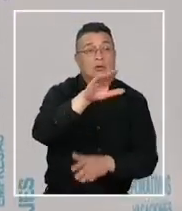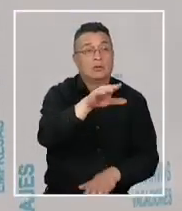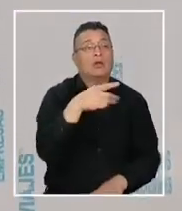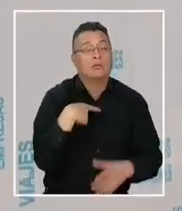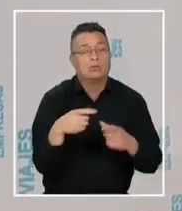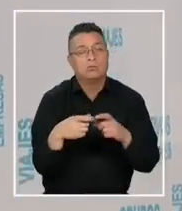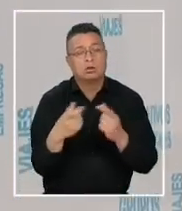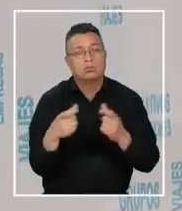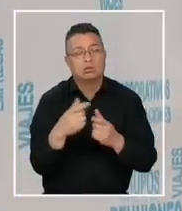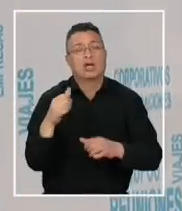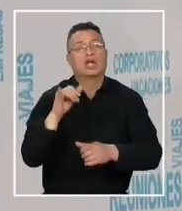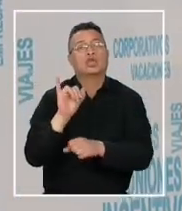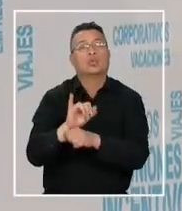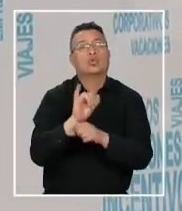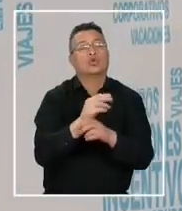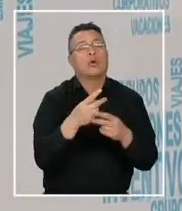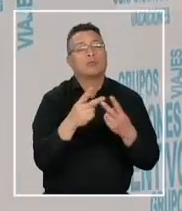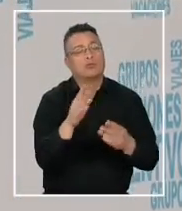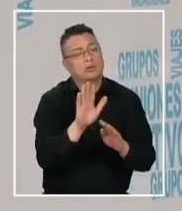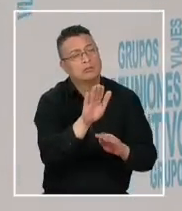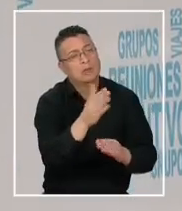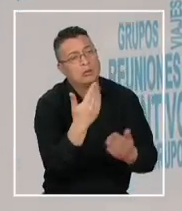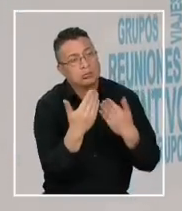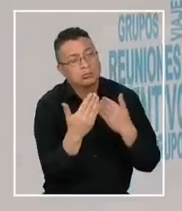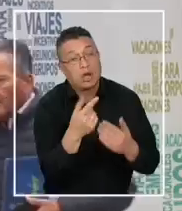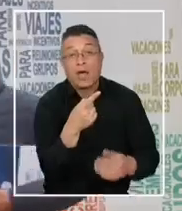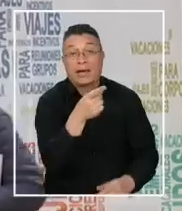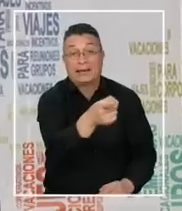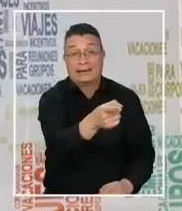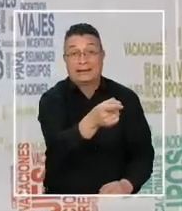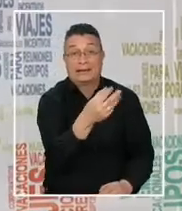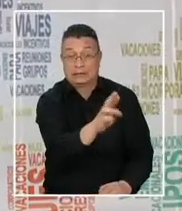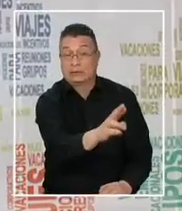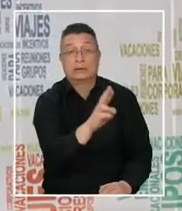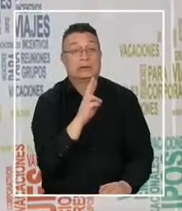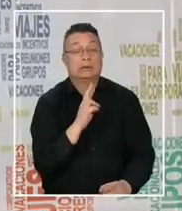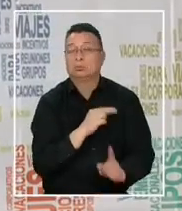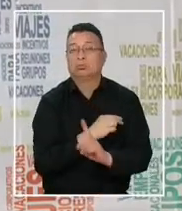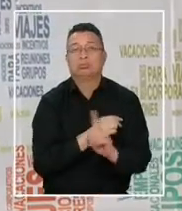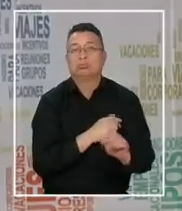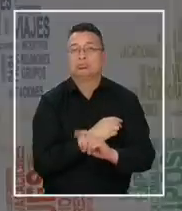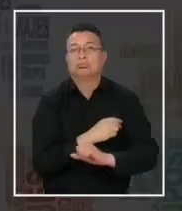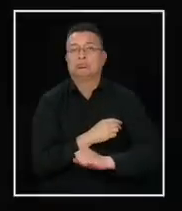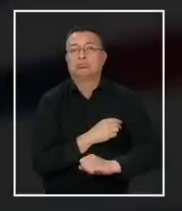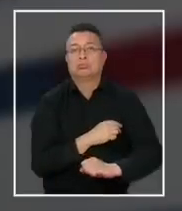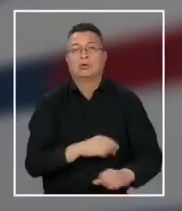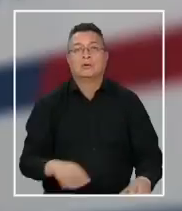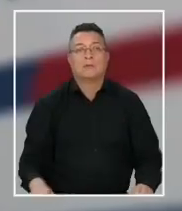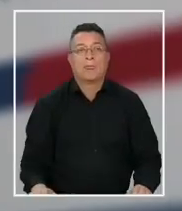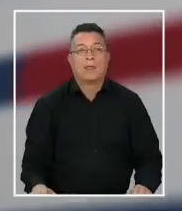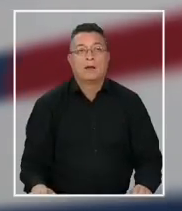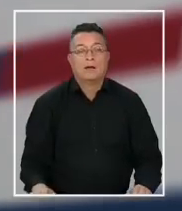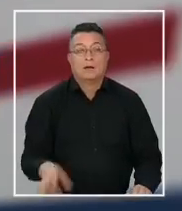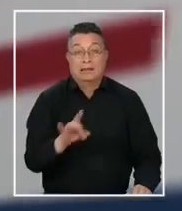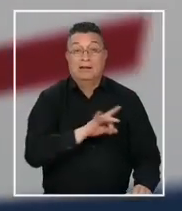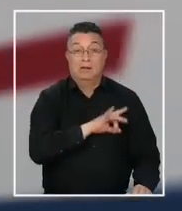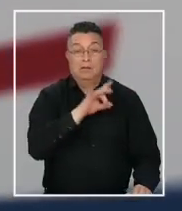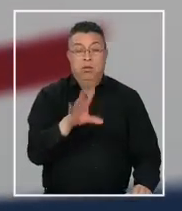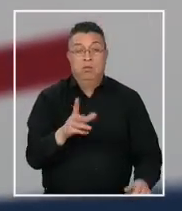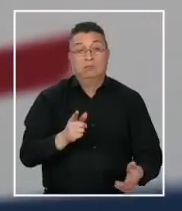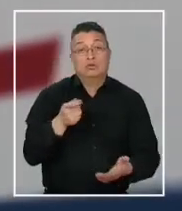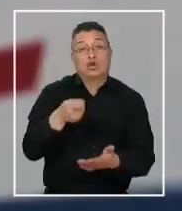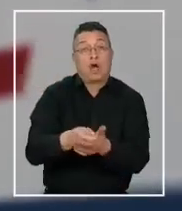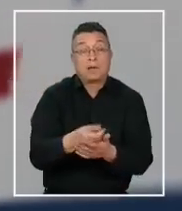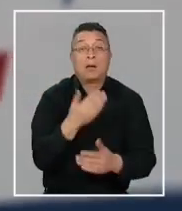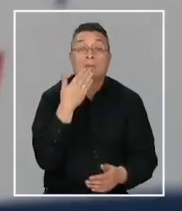de tickets para instituciones públicas, pero hasta el cierre de este reportaje no obtuvimos respuesta. Desde Chile Compras no